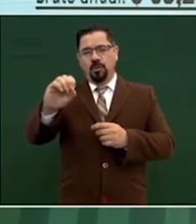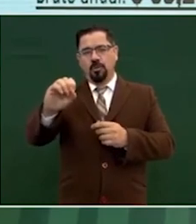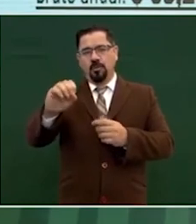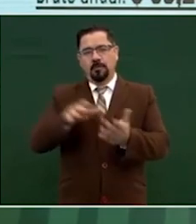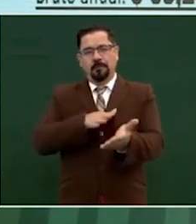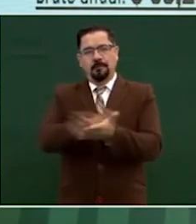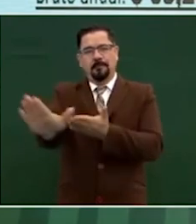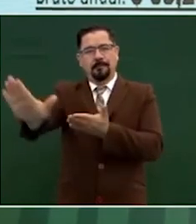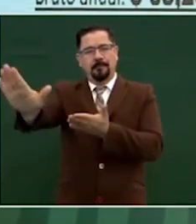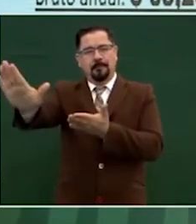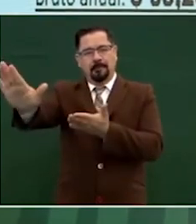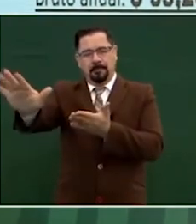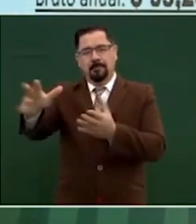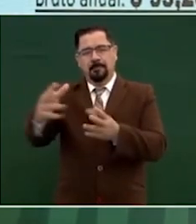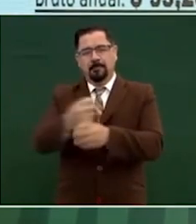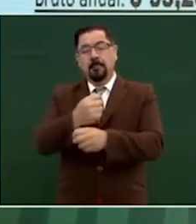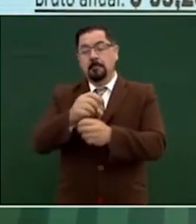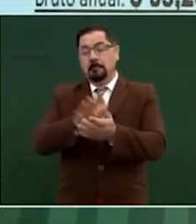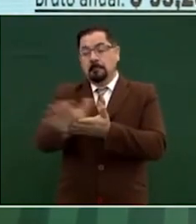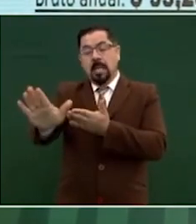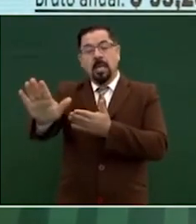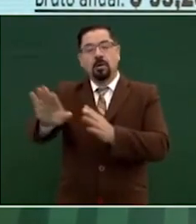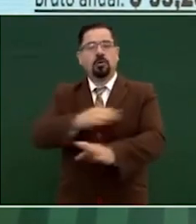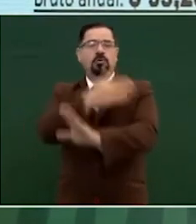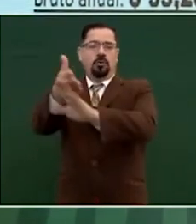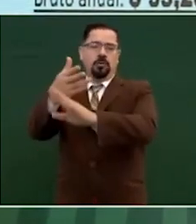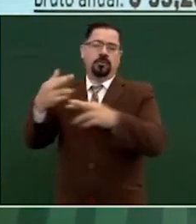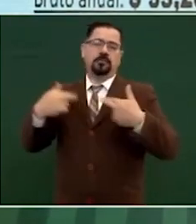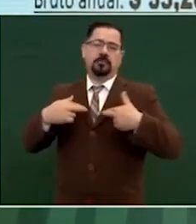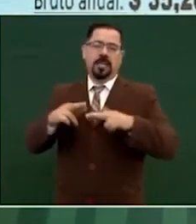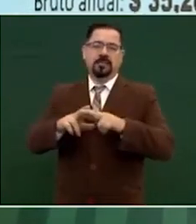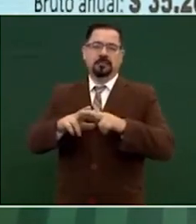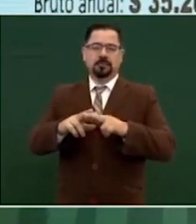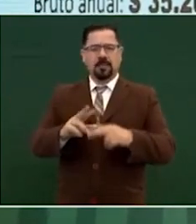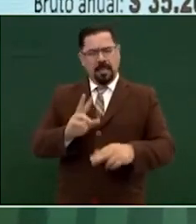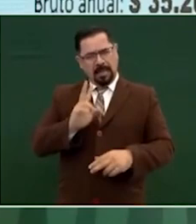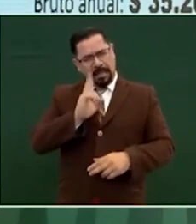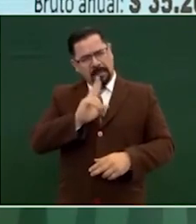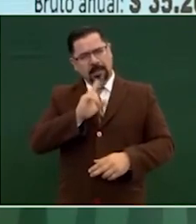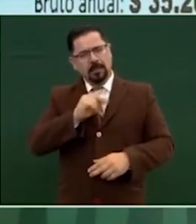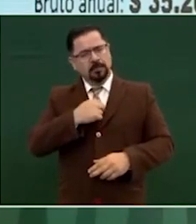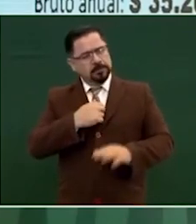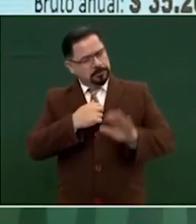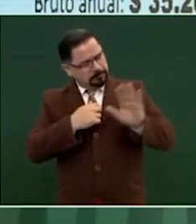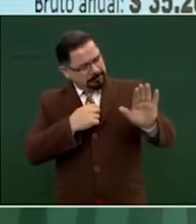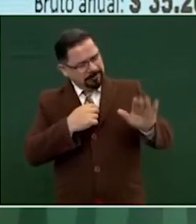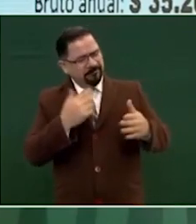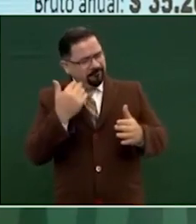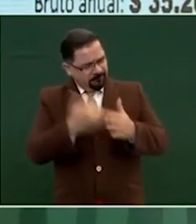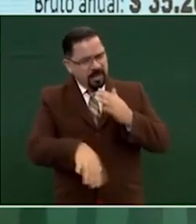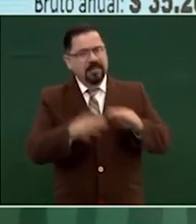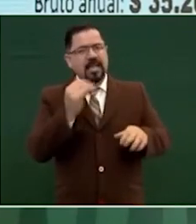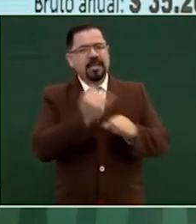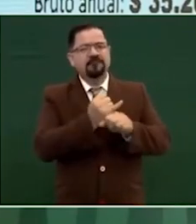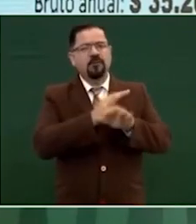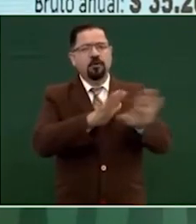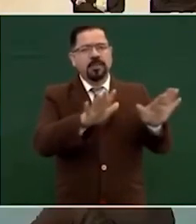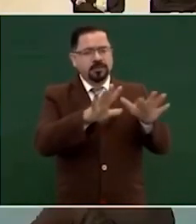entonces voy a pedir que me den la información a detalle sobre esto